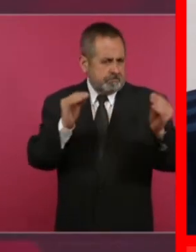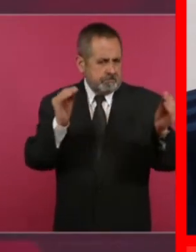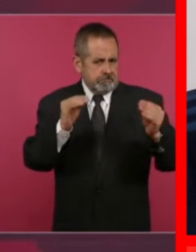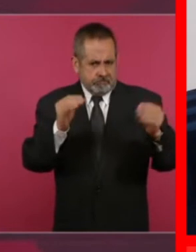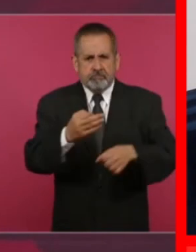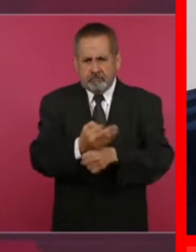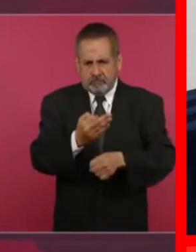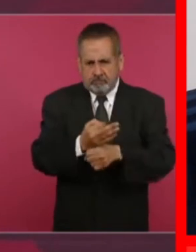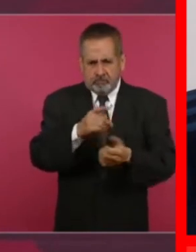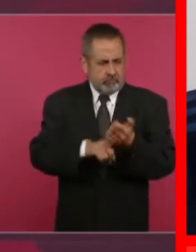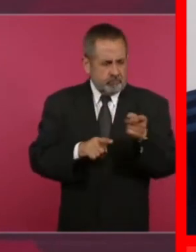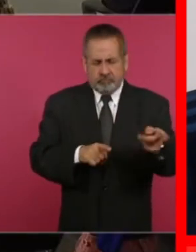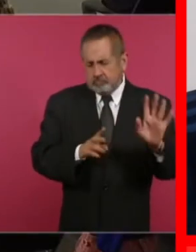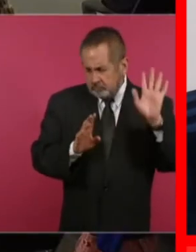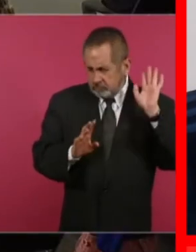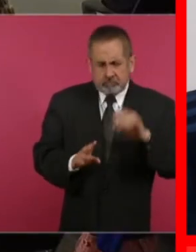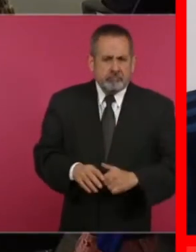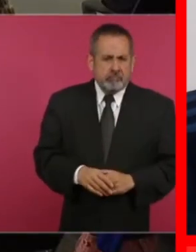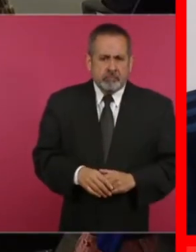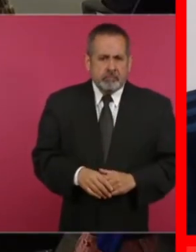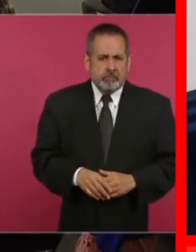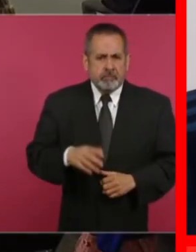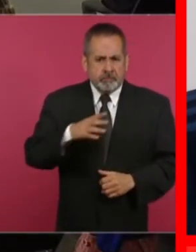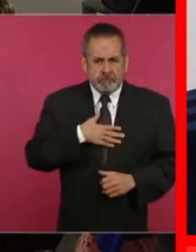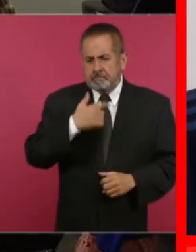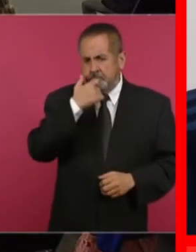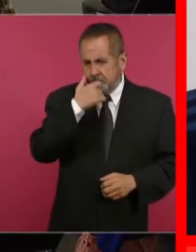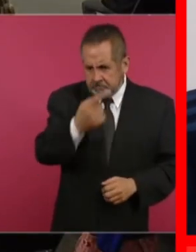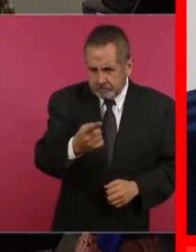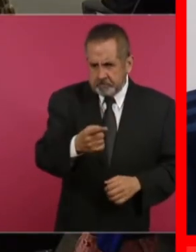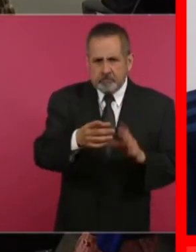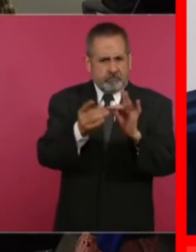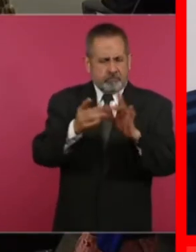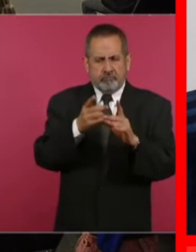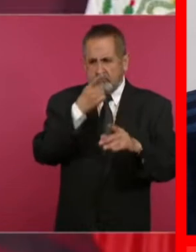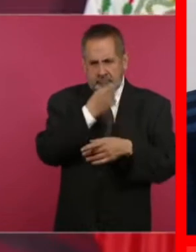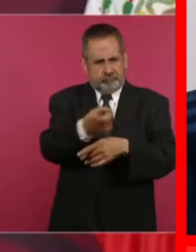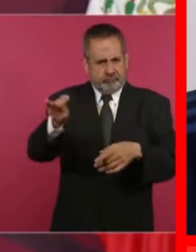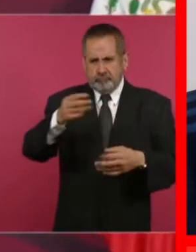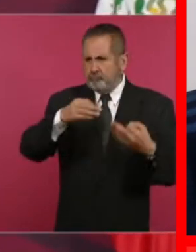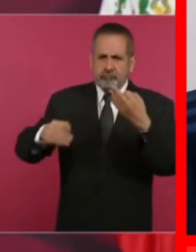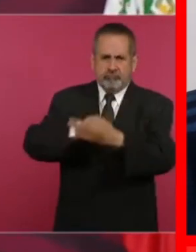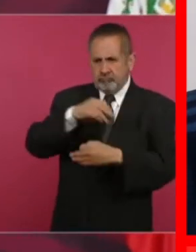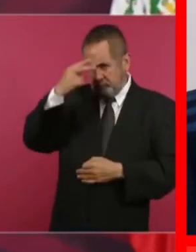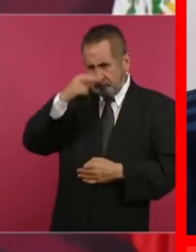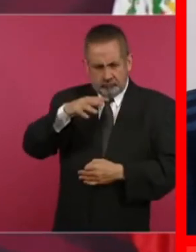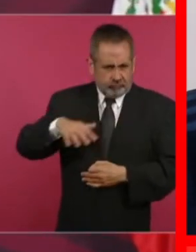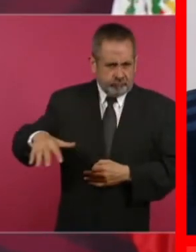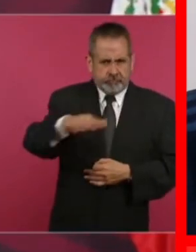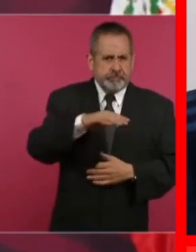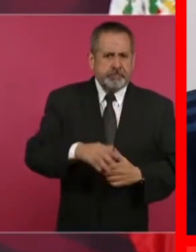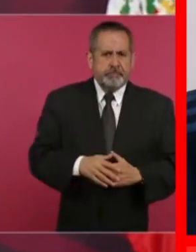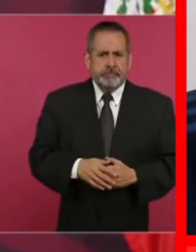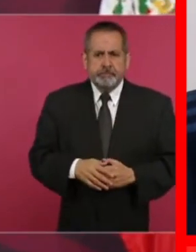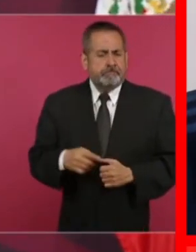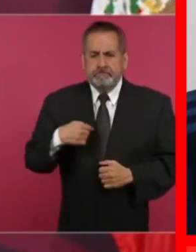de esta naturaleza. Pero yo quiero decirles aquí a todos los mexicanos de